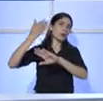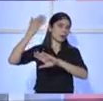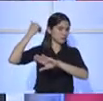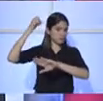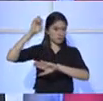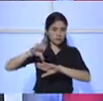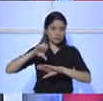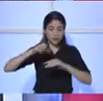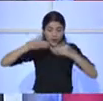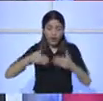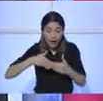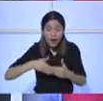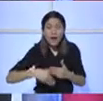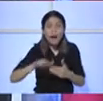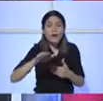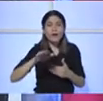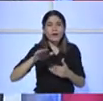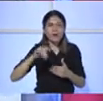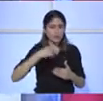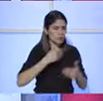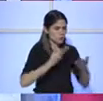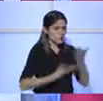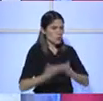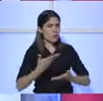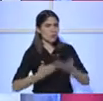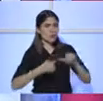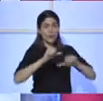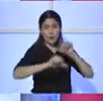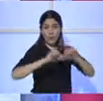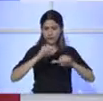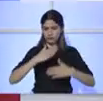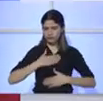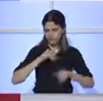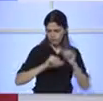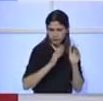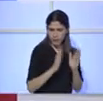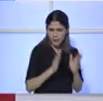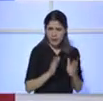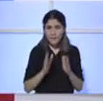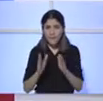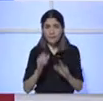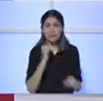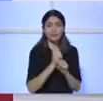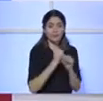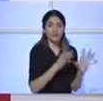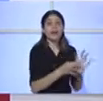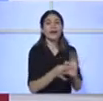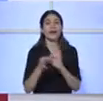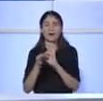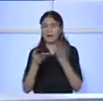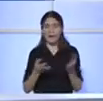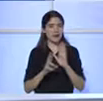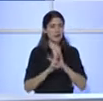tan solo con colaboración y con organización pudimos inscribir esos bienes. Otro aspecto que mencionar es la capacidad de negociación.